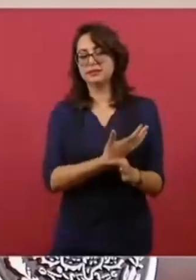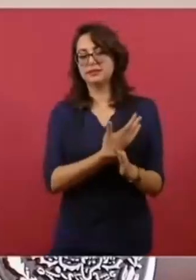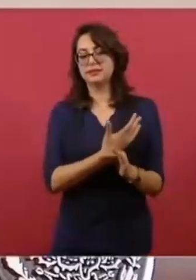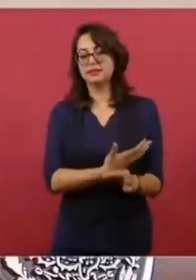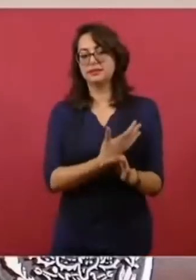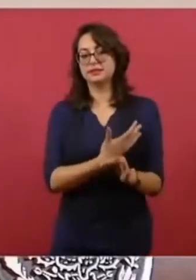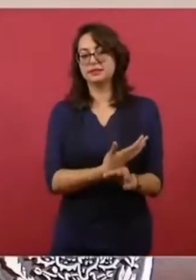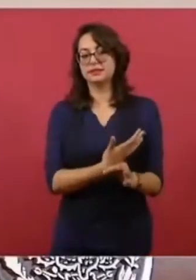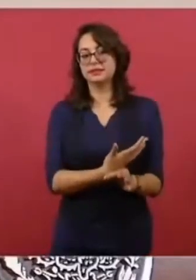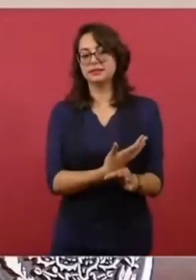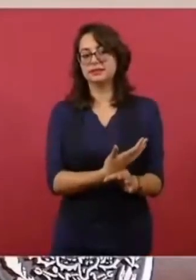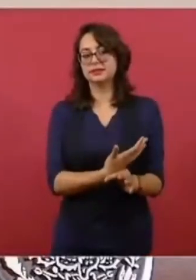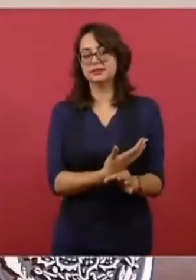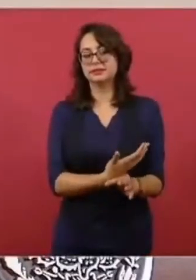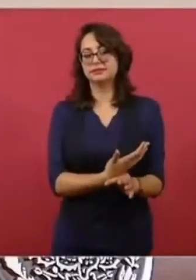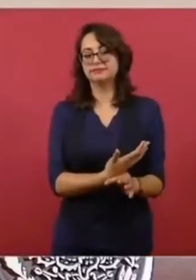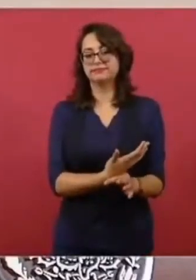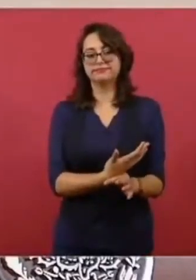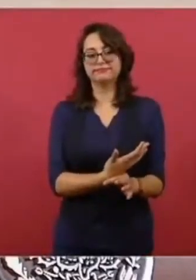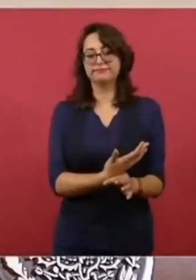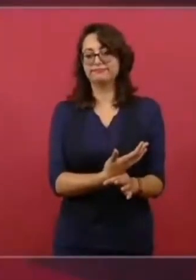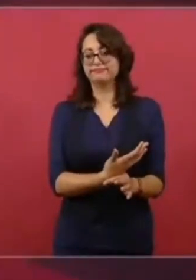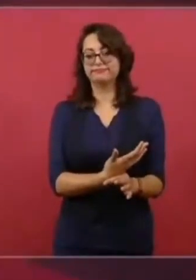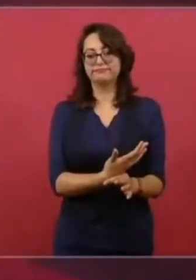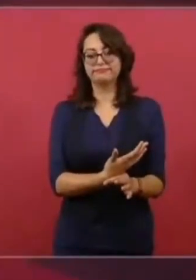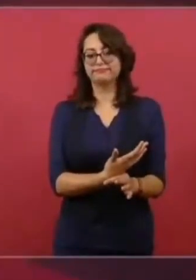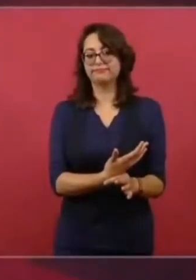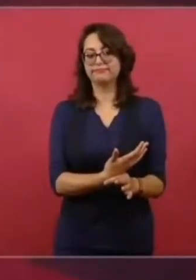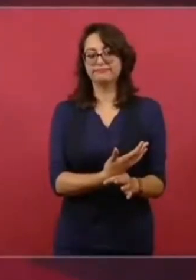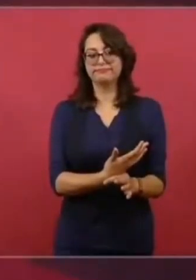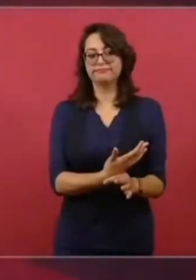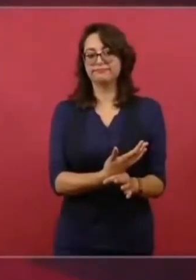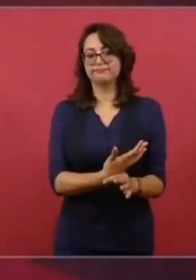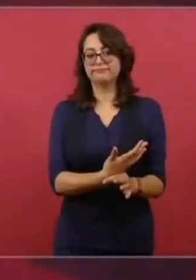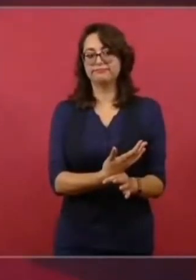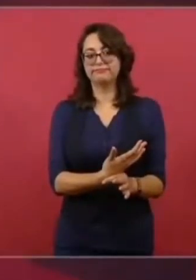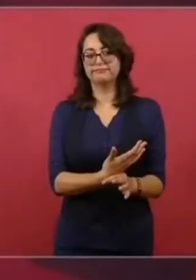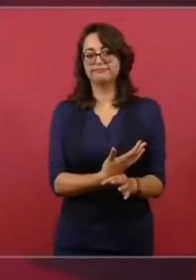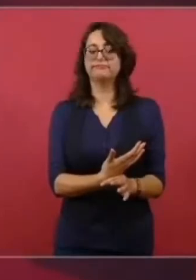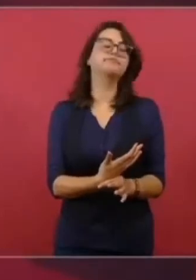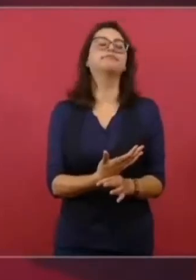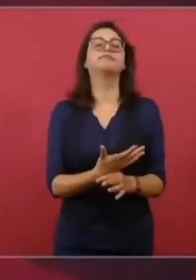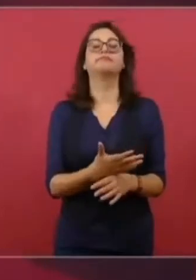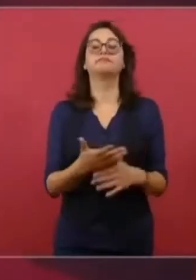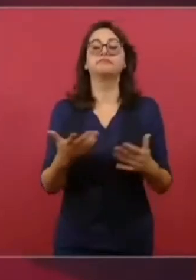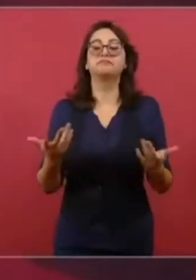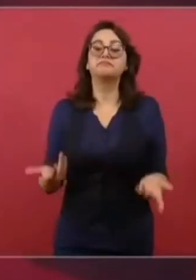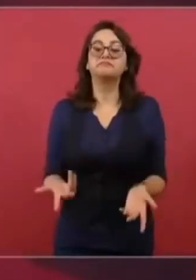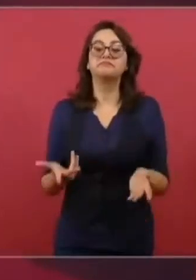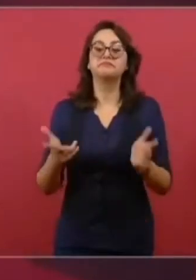Y el reforma